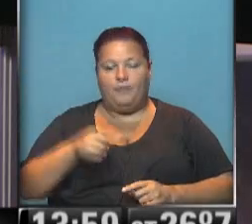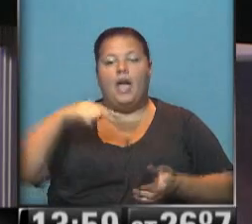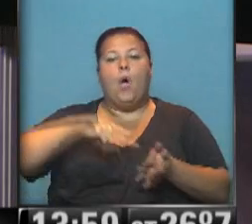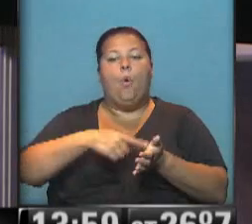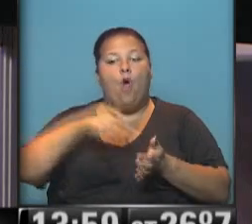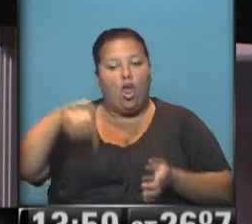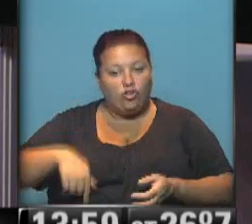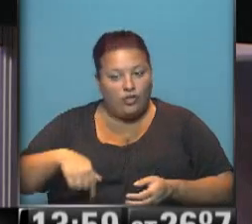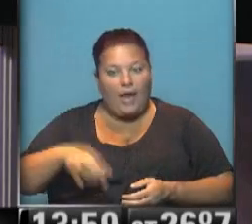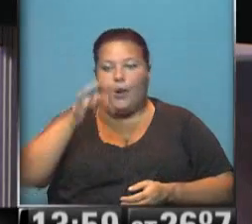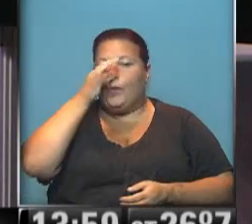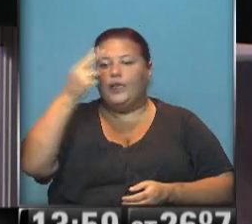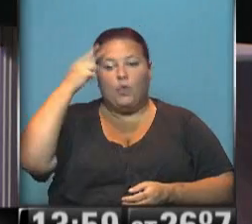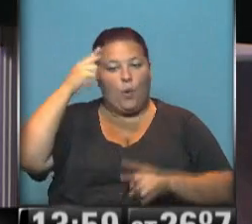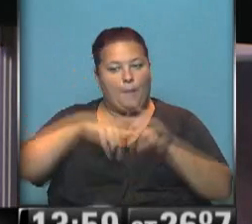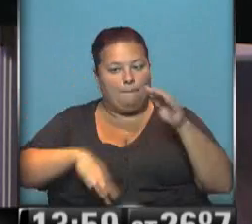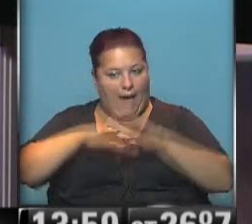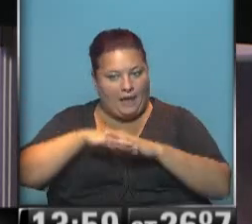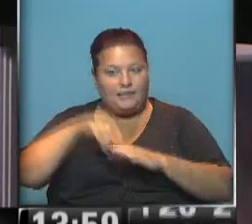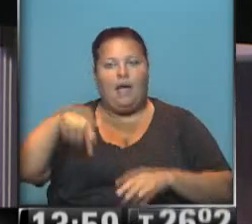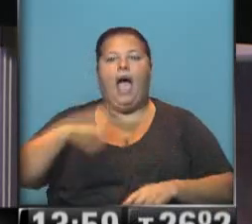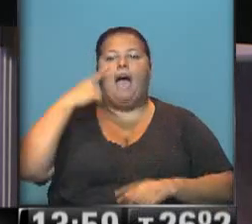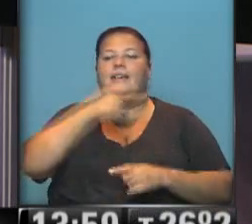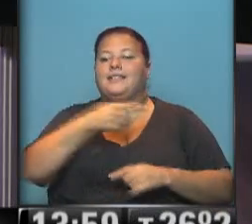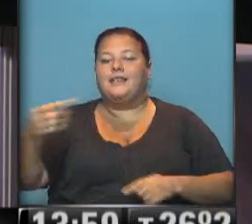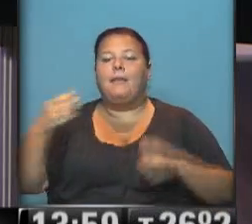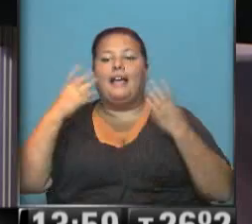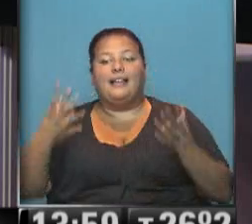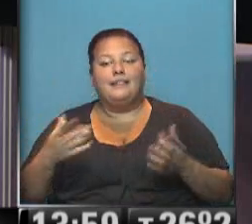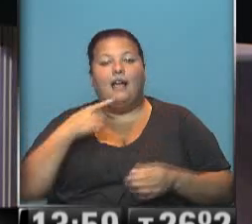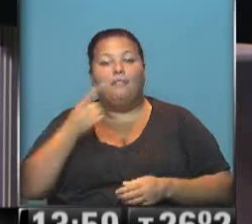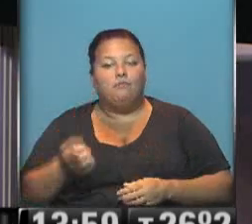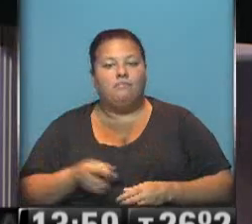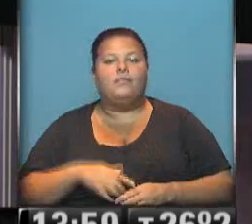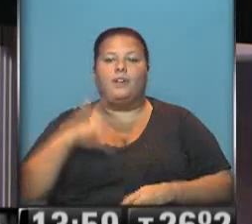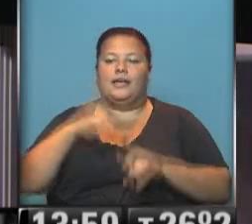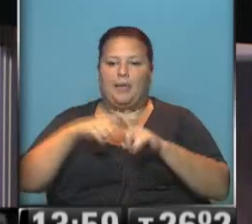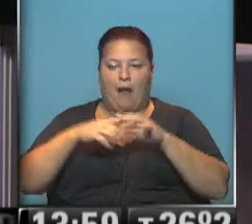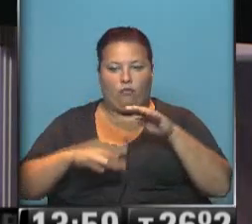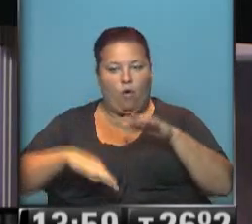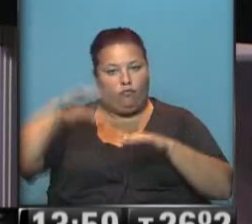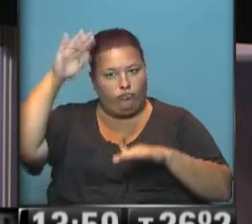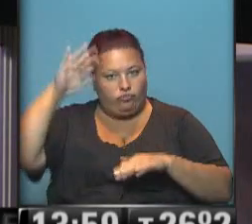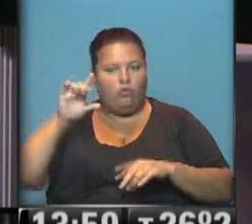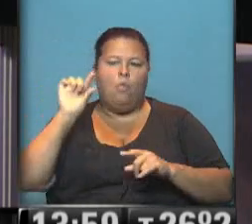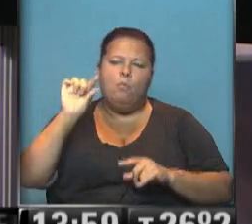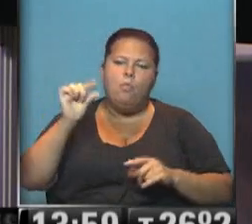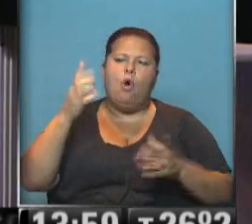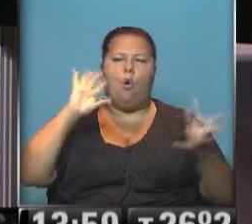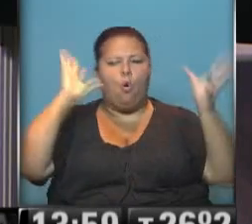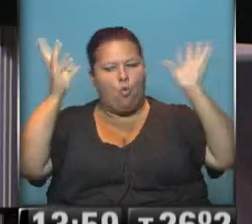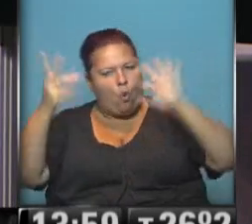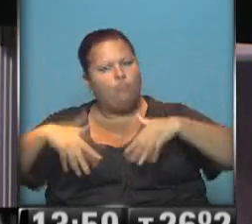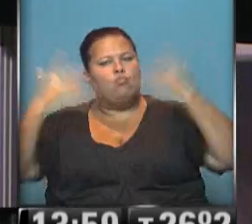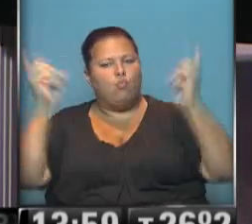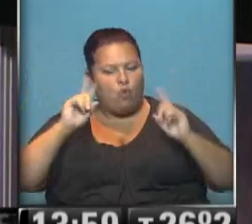ciudad de Buenos Aires, 29 la máxima, nos vamos al extendido que está prometiendo ascenso de temperatura con algo de nubosidad,